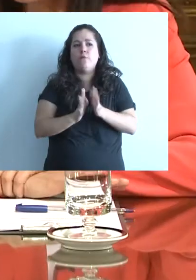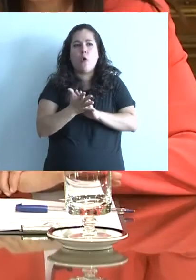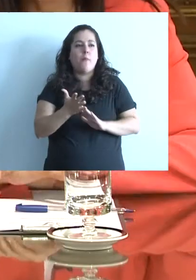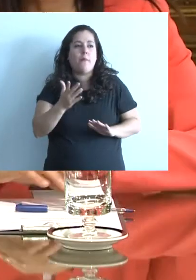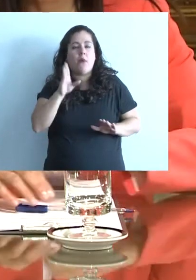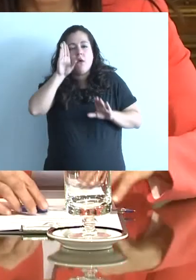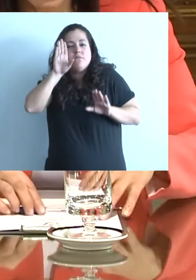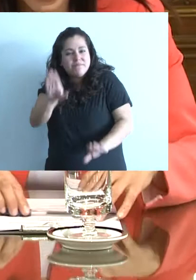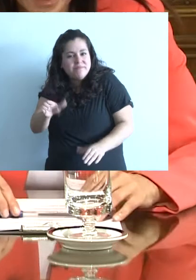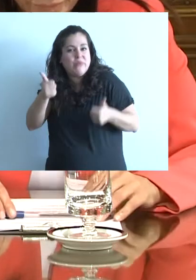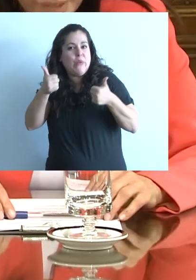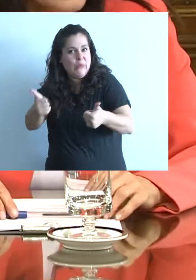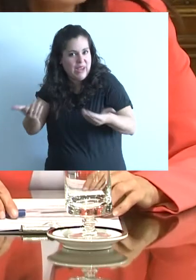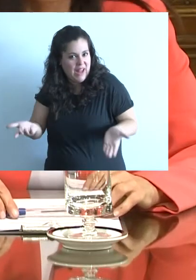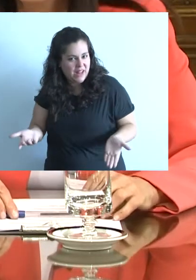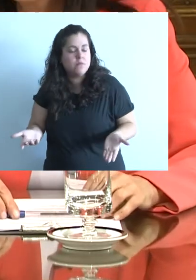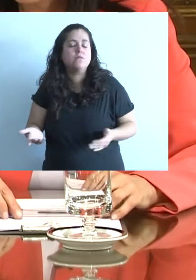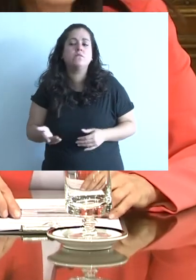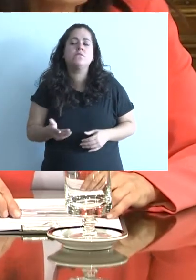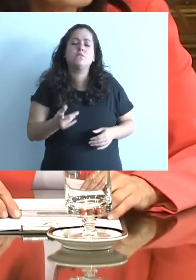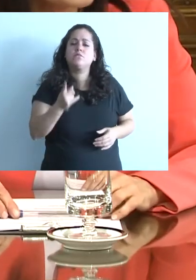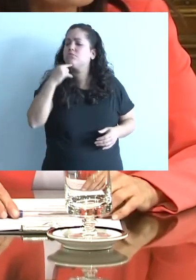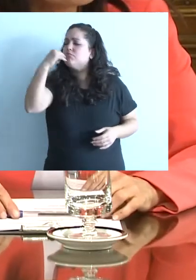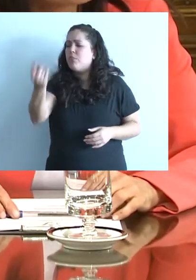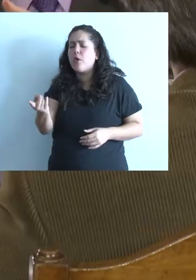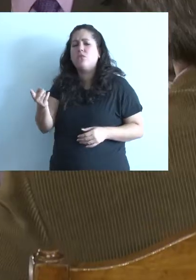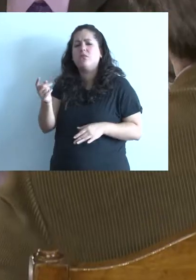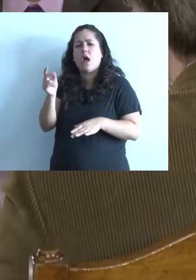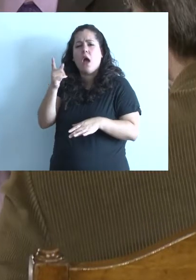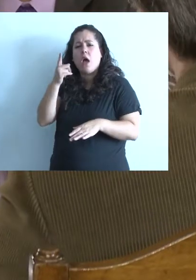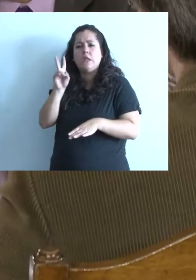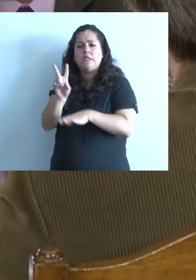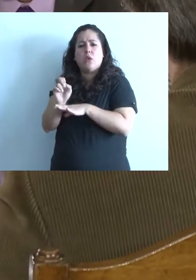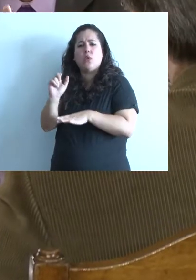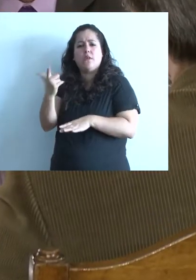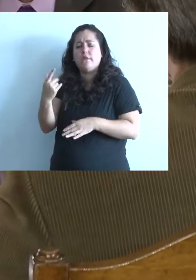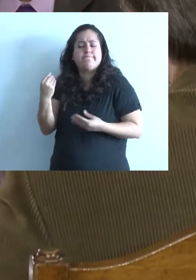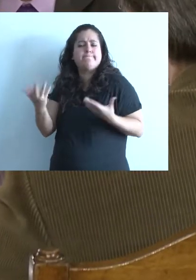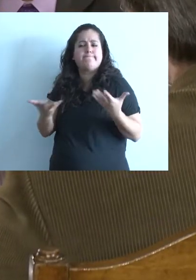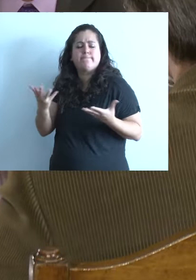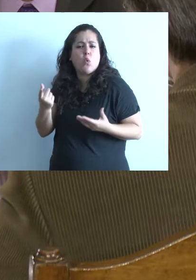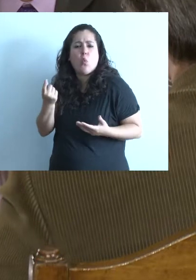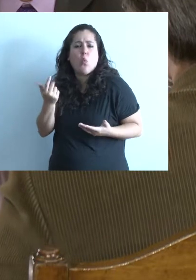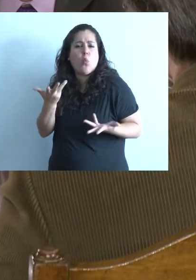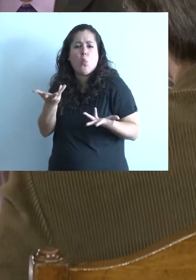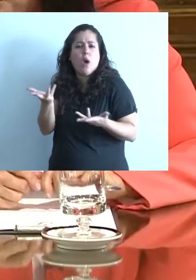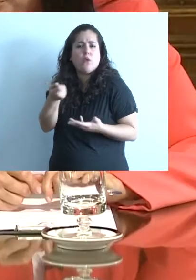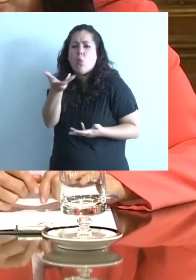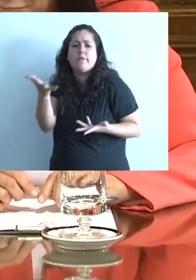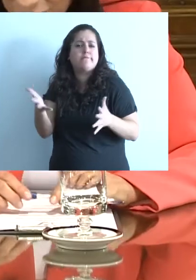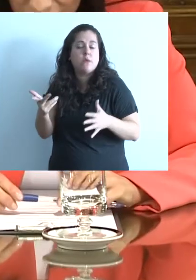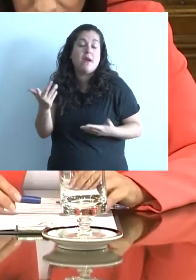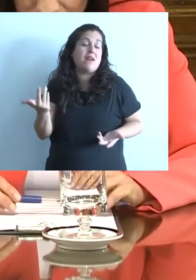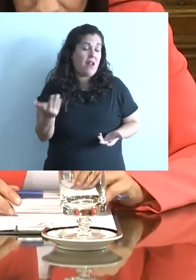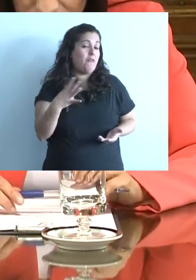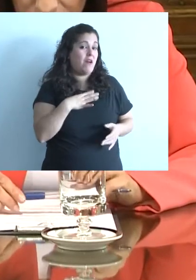vivir dignamente. Ricardo, Matías, o ustedes quieran. ¿Cuál es el déficit de seguridad que tienen hoy los costes? El hecho de no